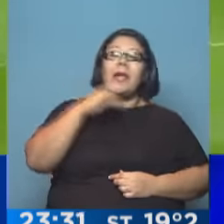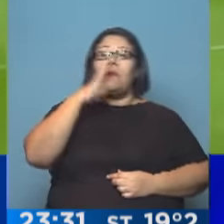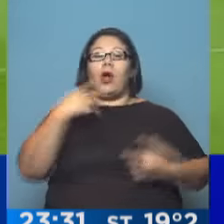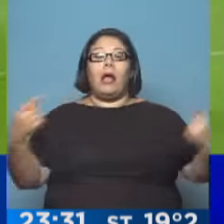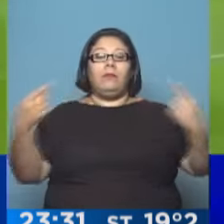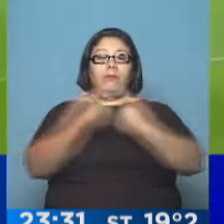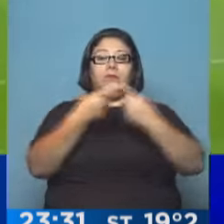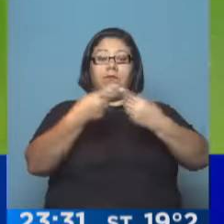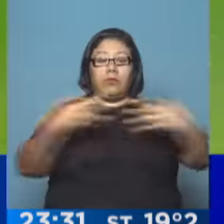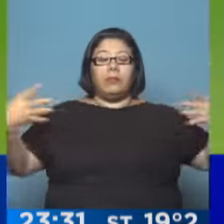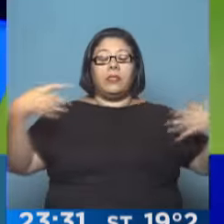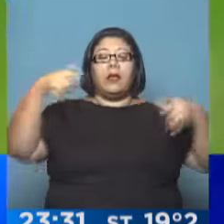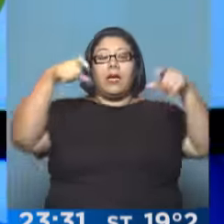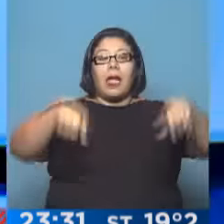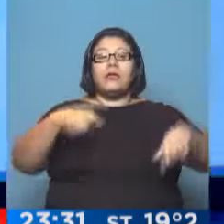en el Monumental.